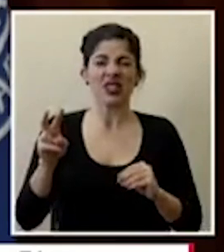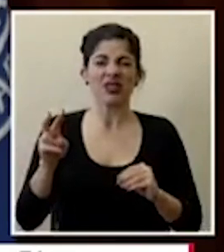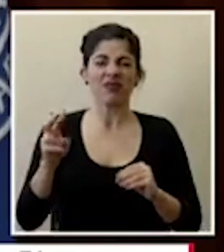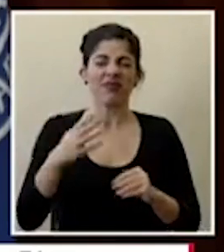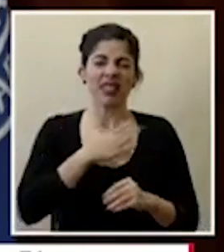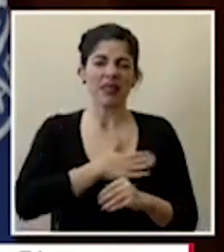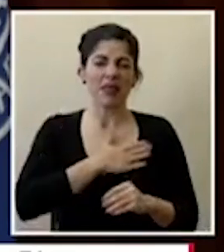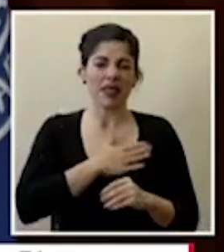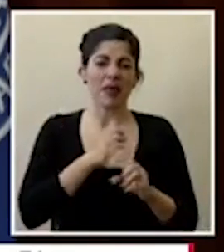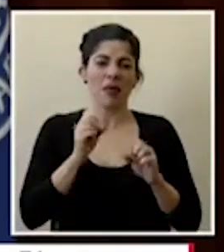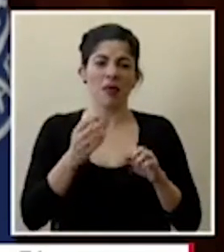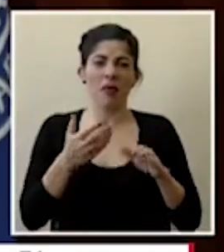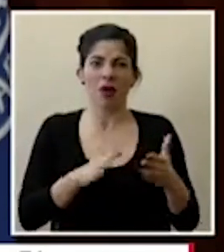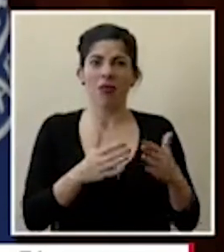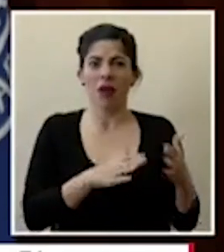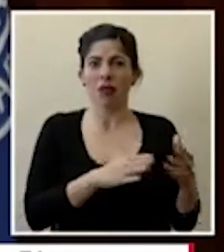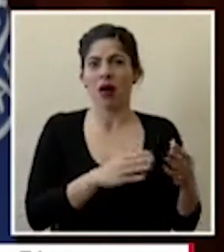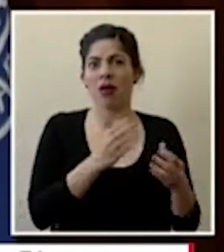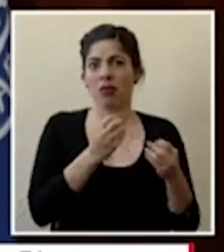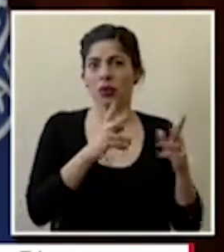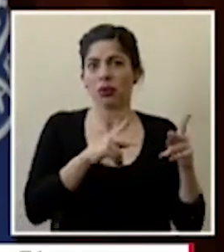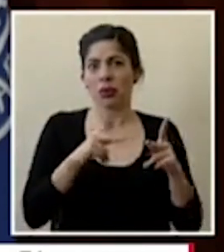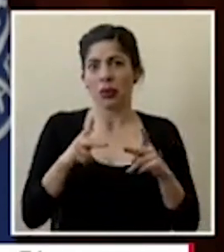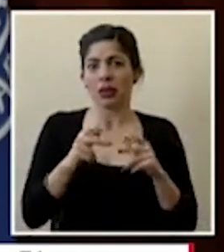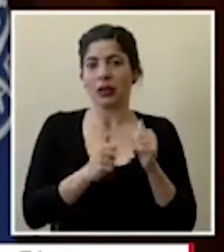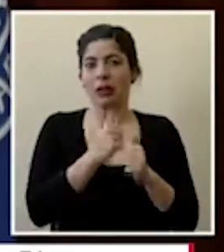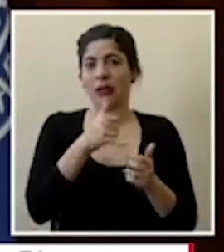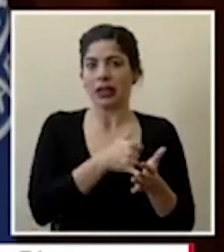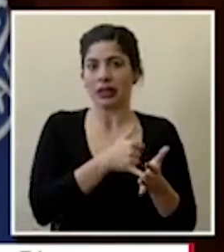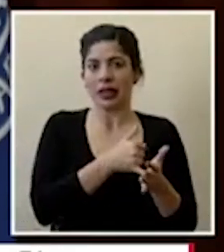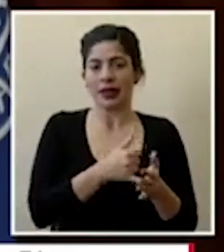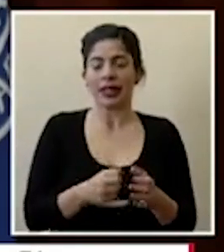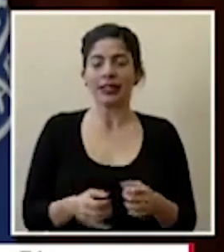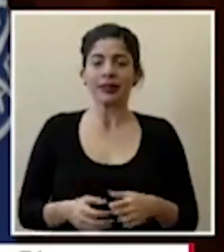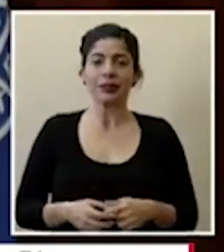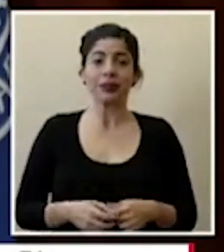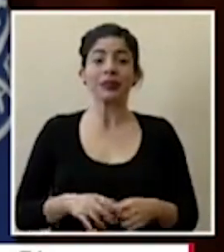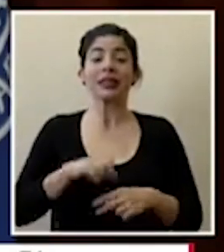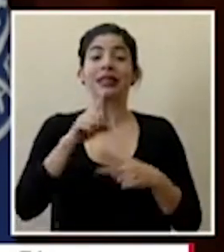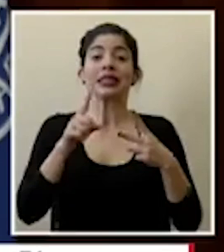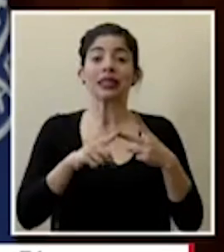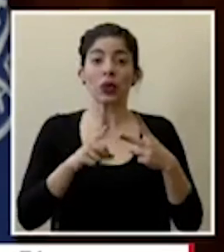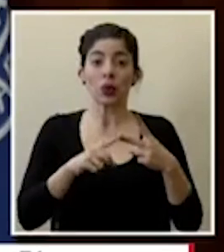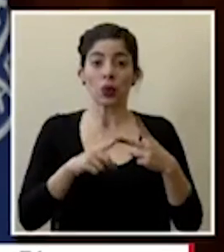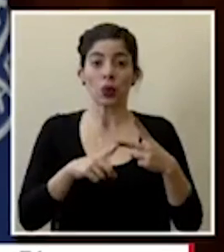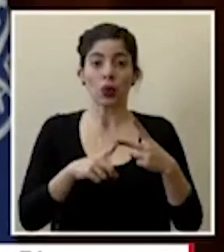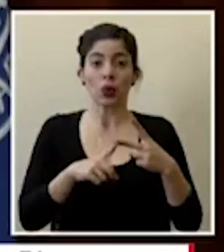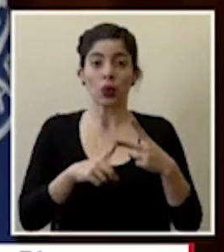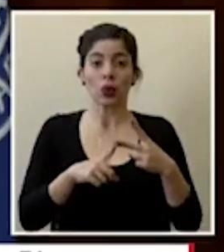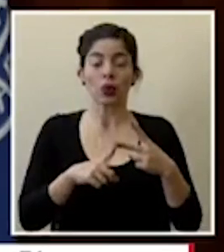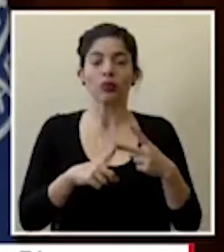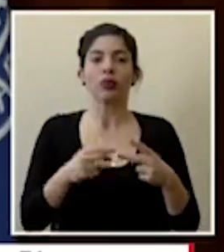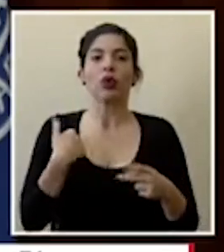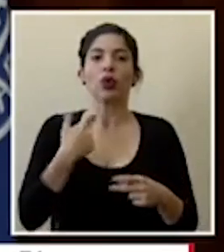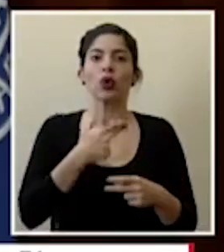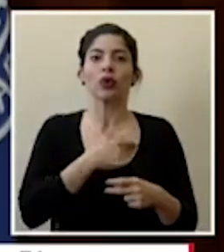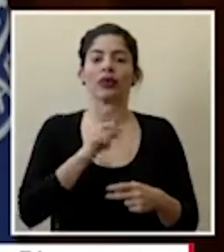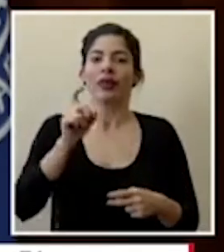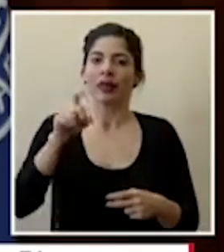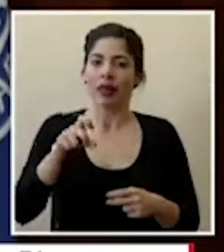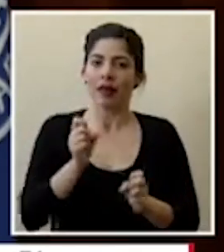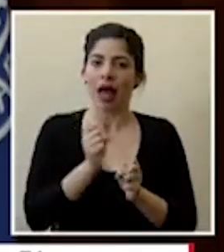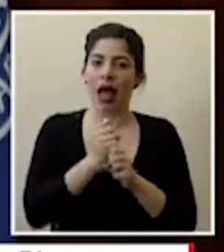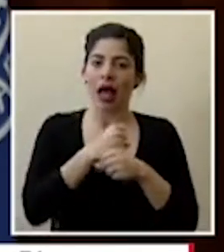una mortalidad importante en las personas más susceptibles y segundo que tendremos que hacer